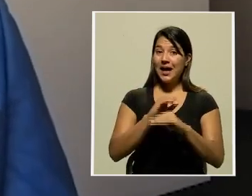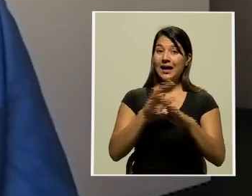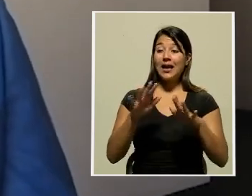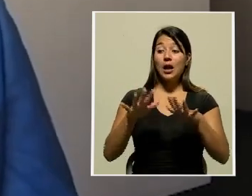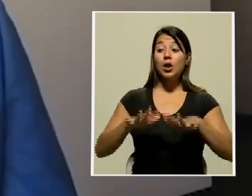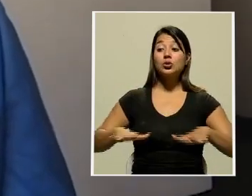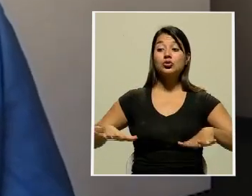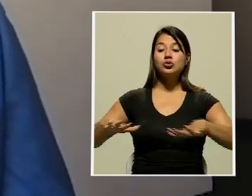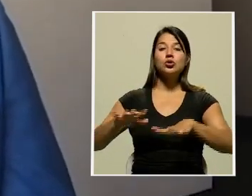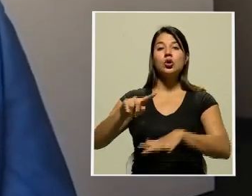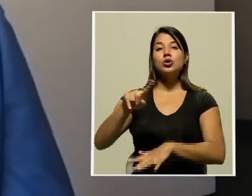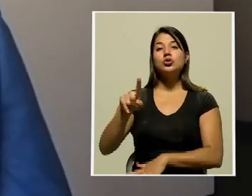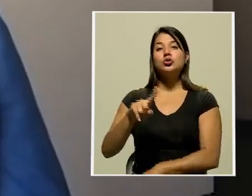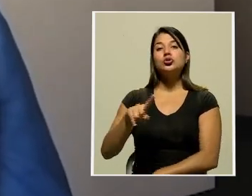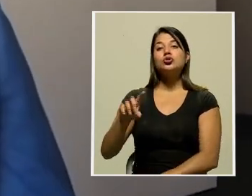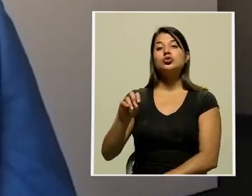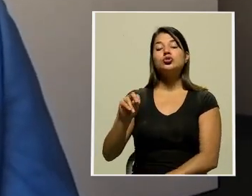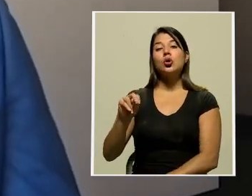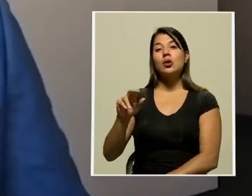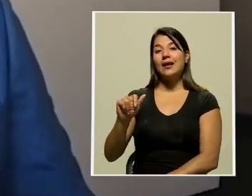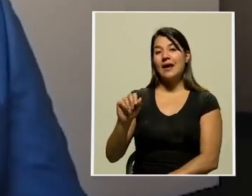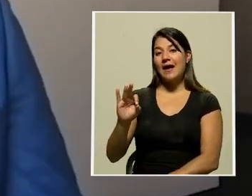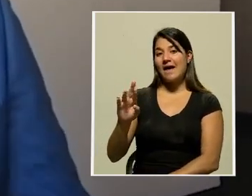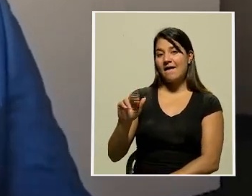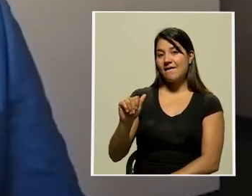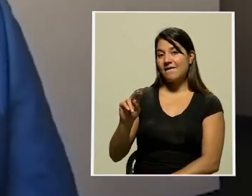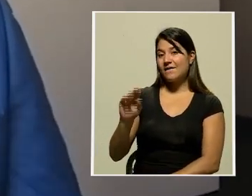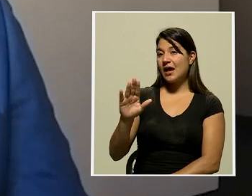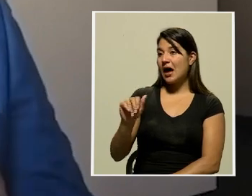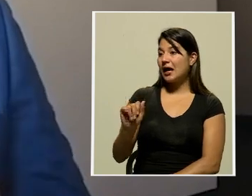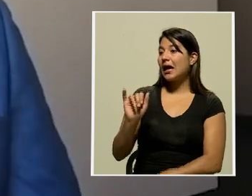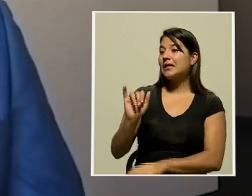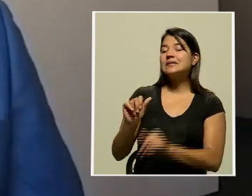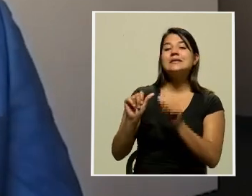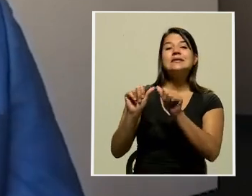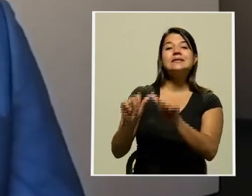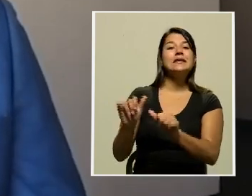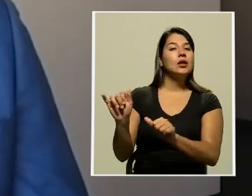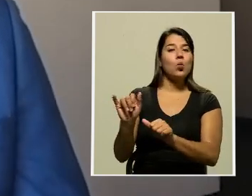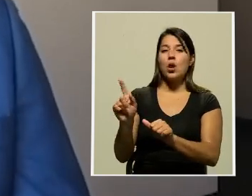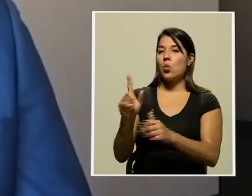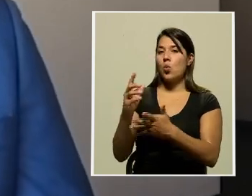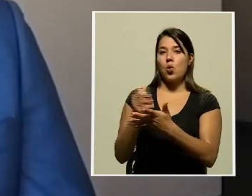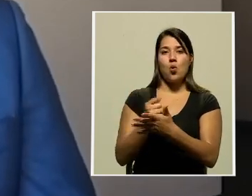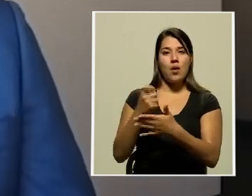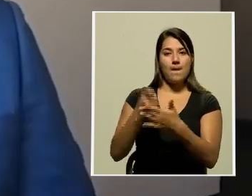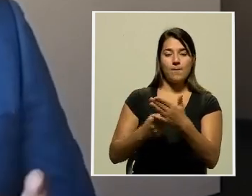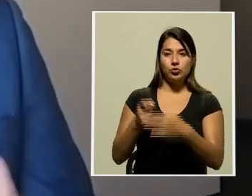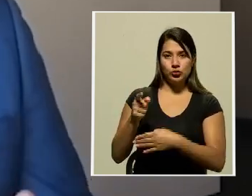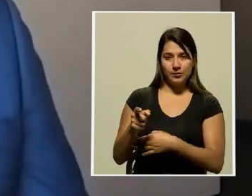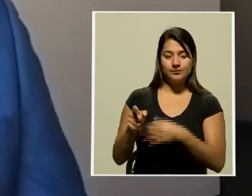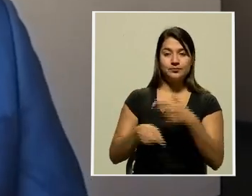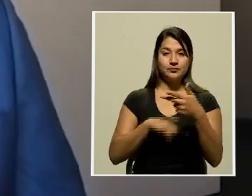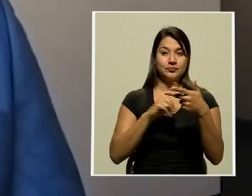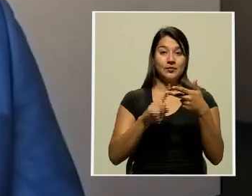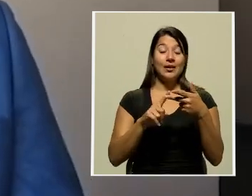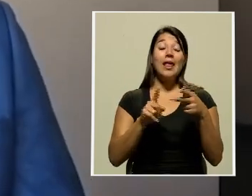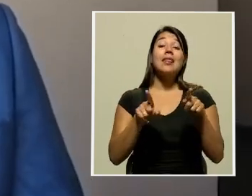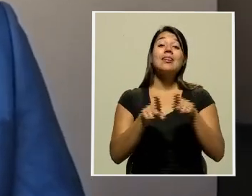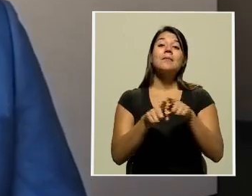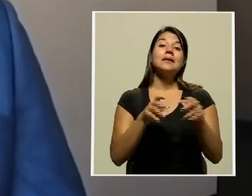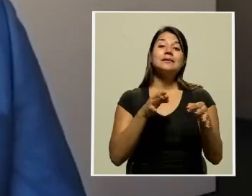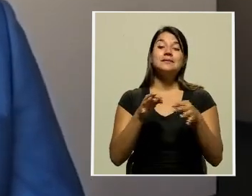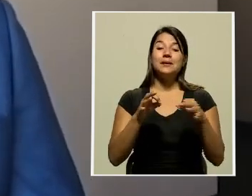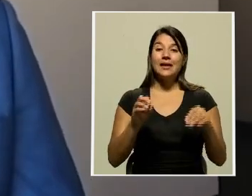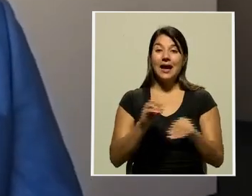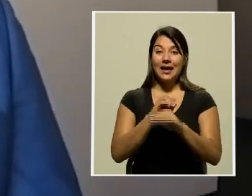y que su régimen jurídico tributario va a ser el mismo del que goza en este momento. Se deja claridad también en el